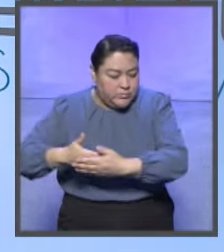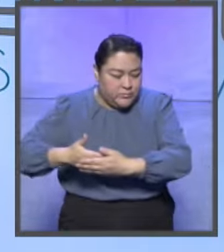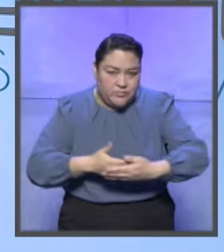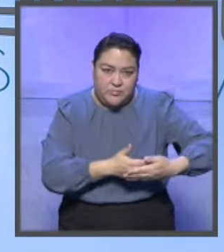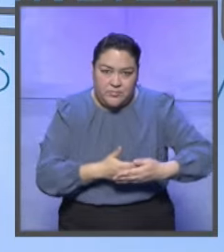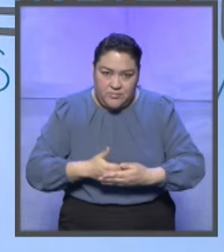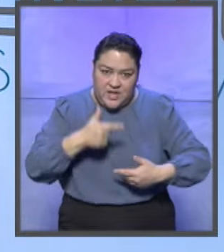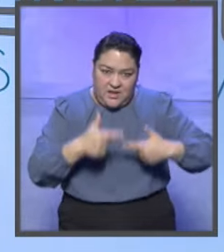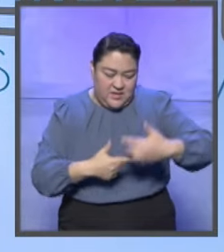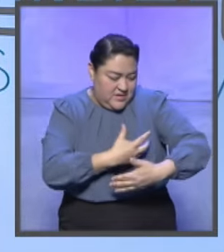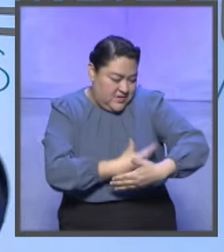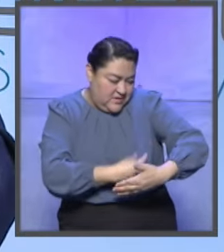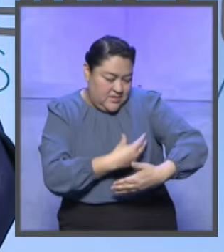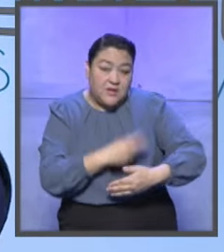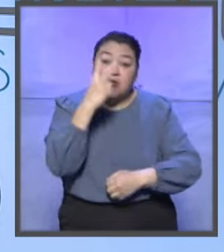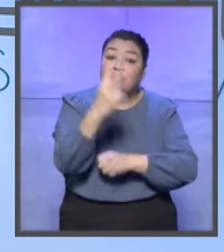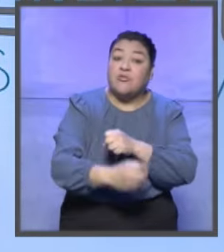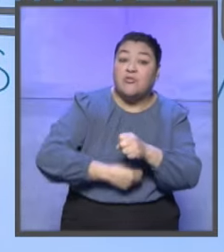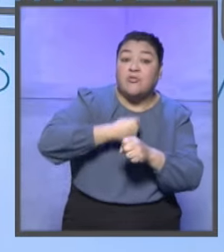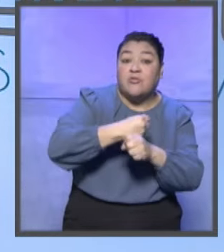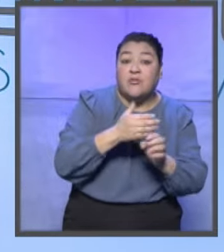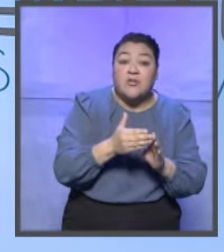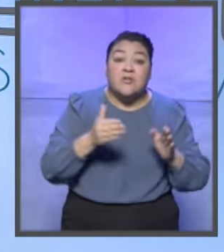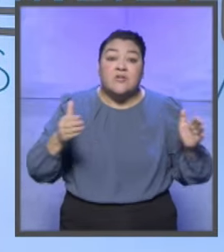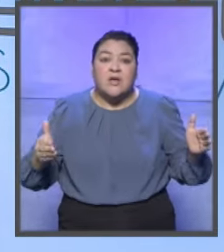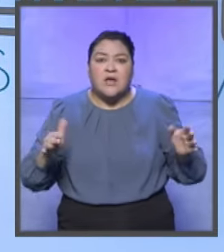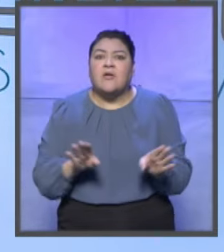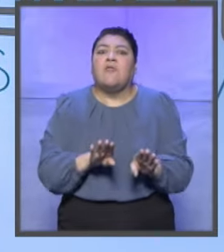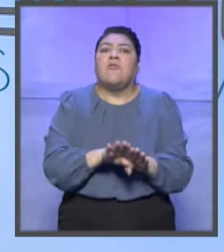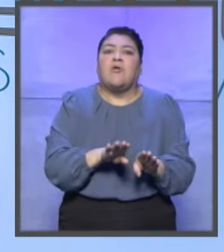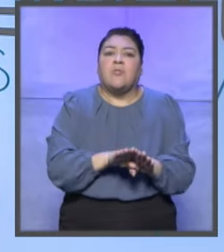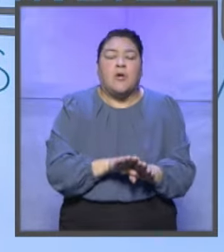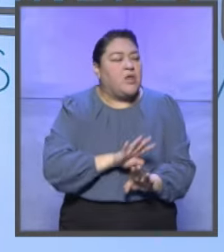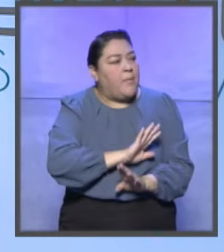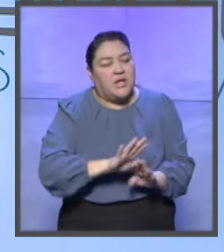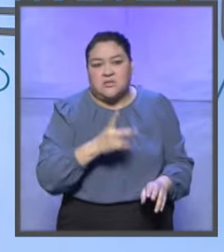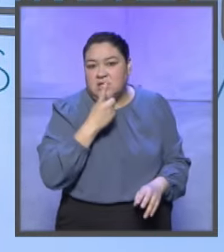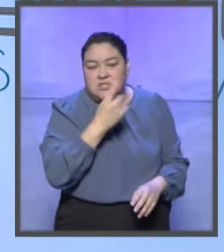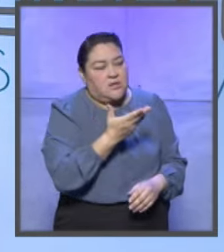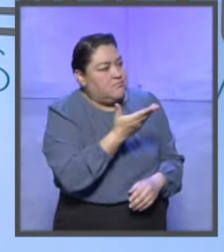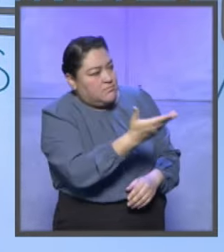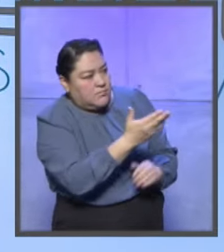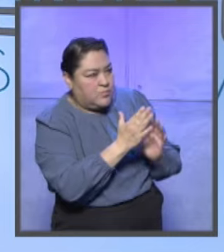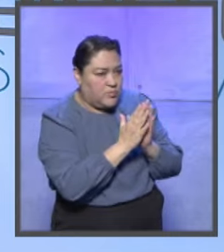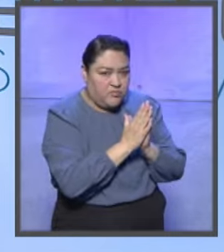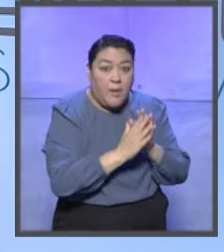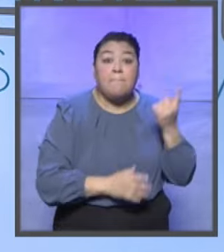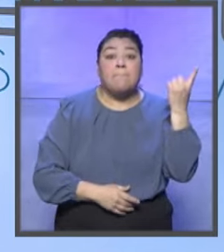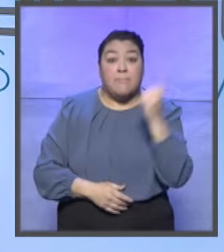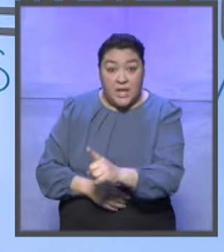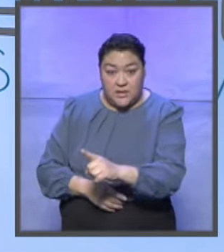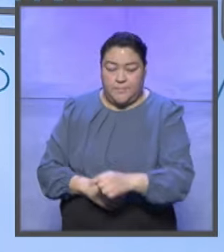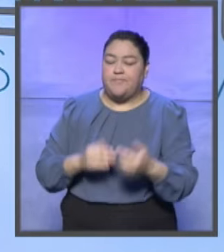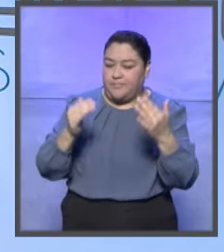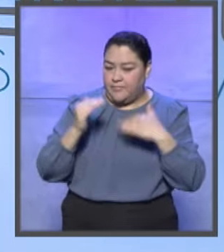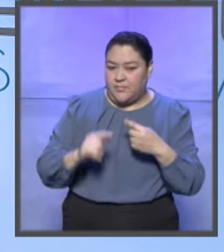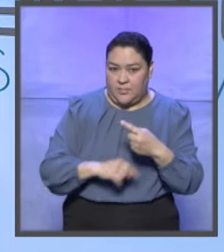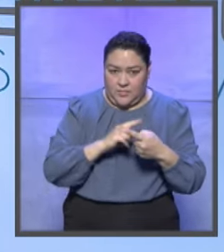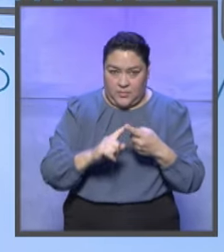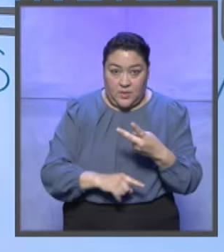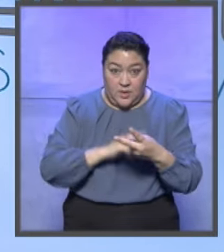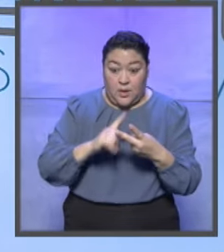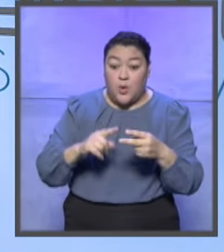lactancia ampliada, sin más requisito que la sola solicitud de la madre. Con esto, además, ordenamos que el Instituto Nacional Electoral